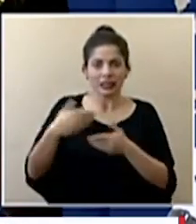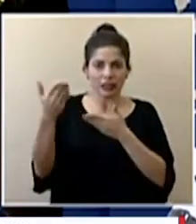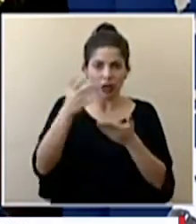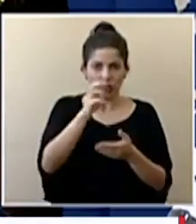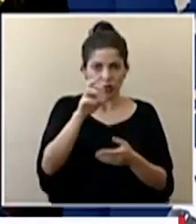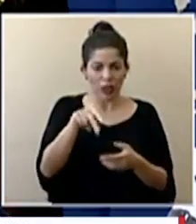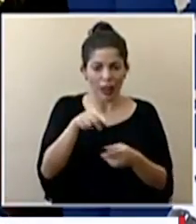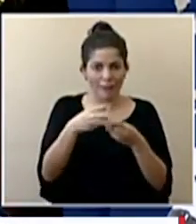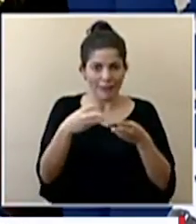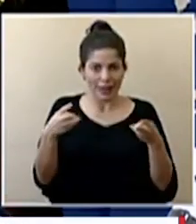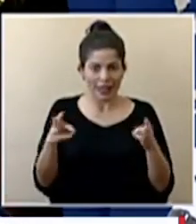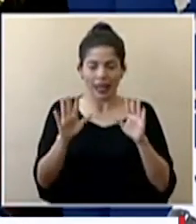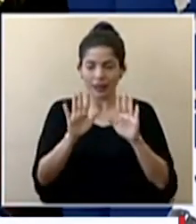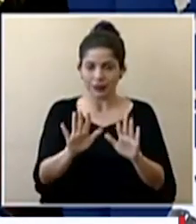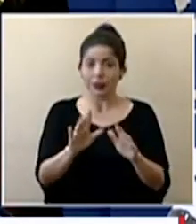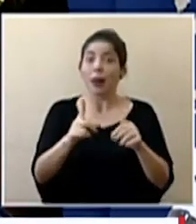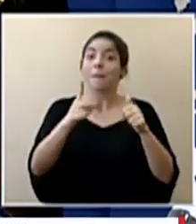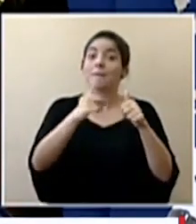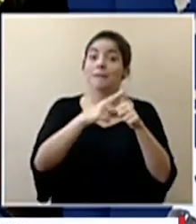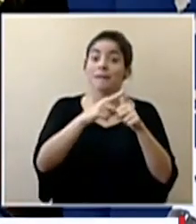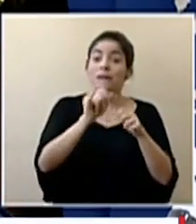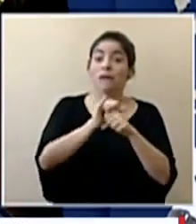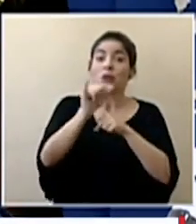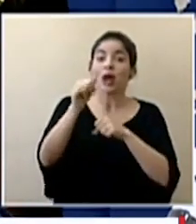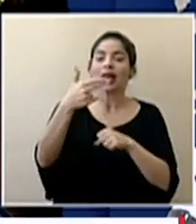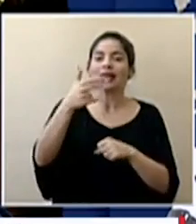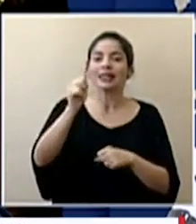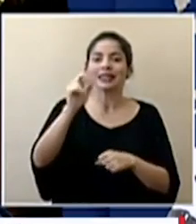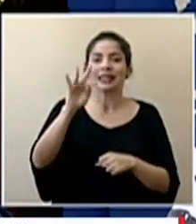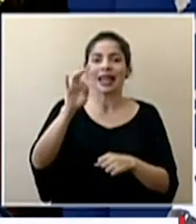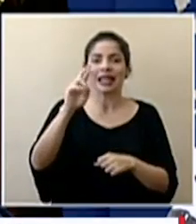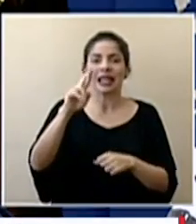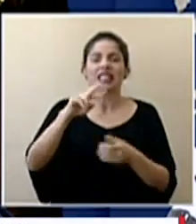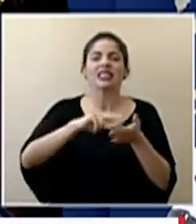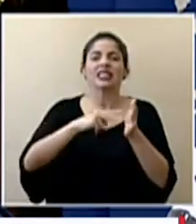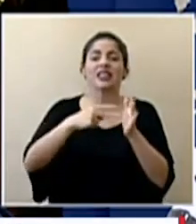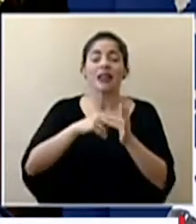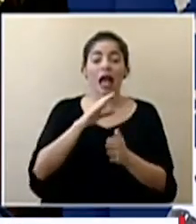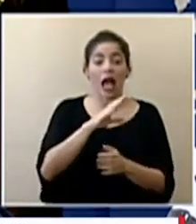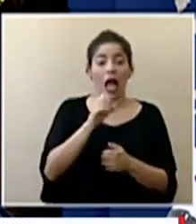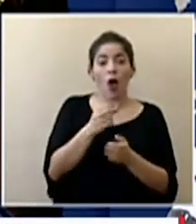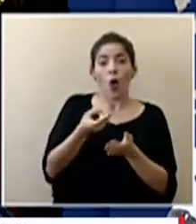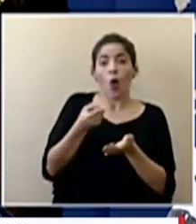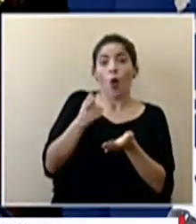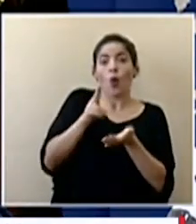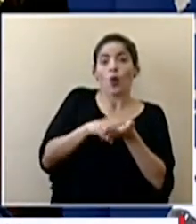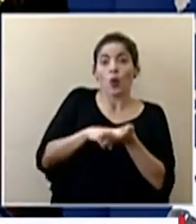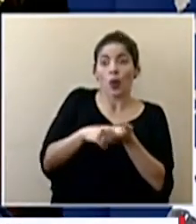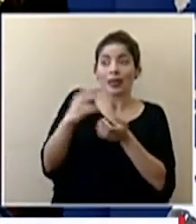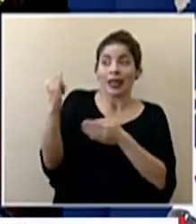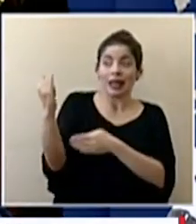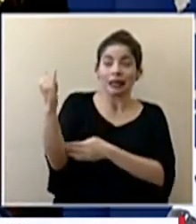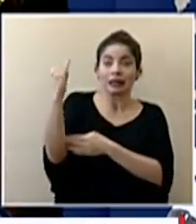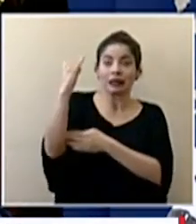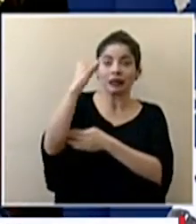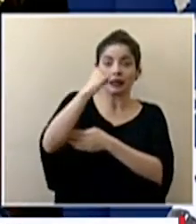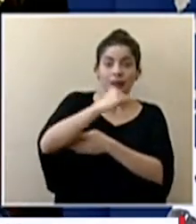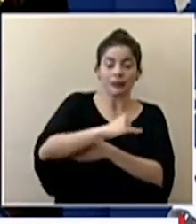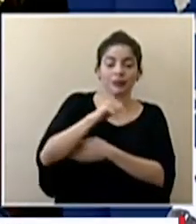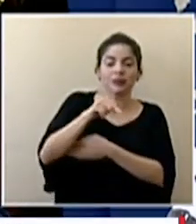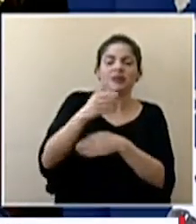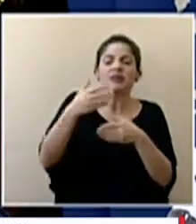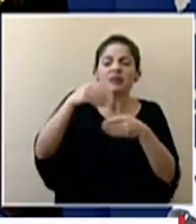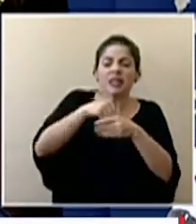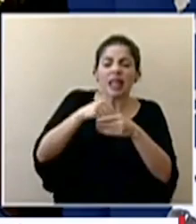primero el vuelo es un charter que contrata la caja para traer material de